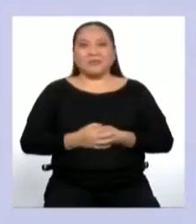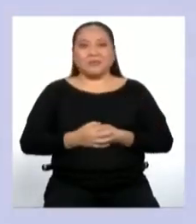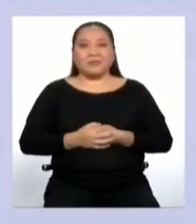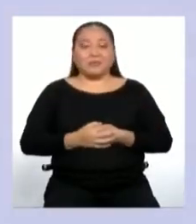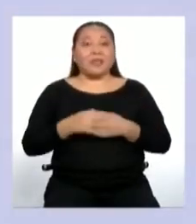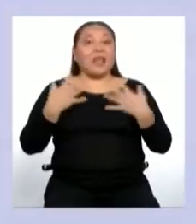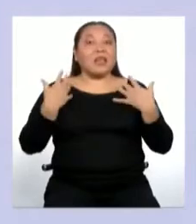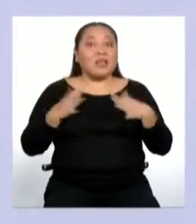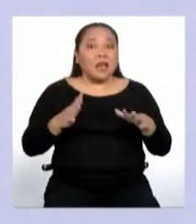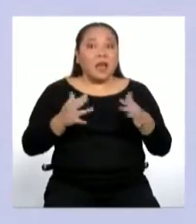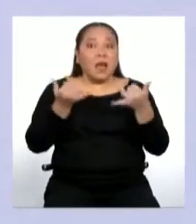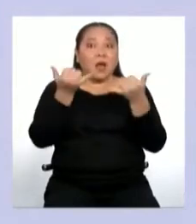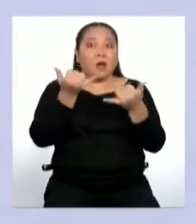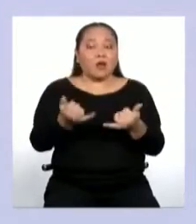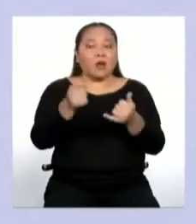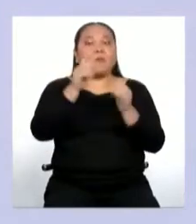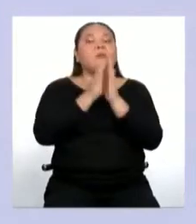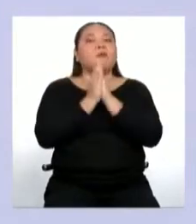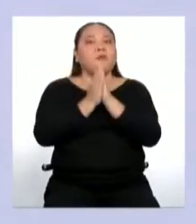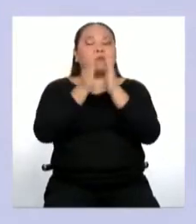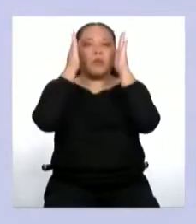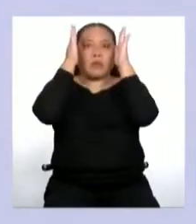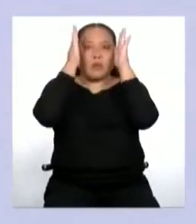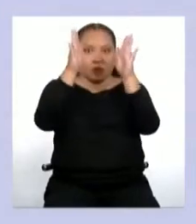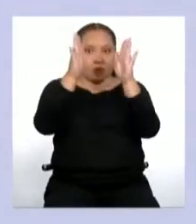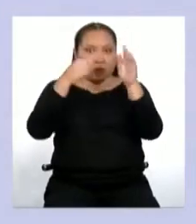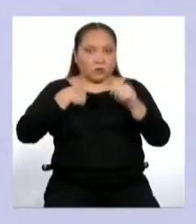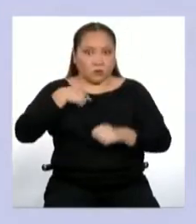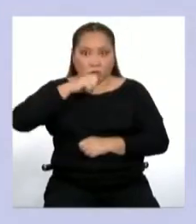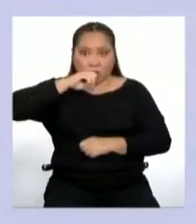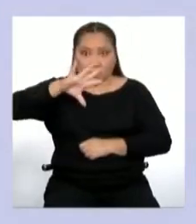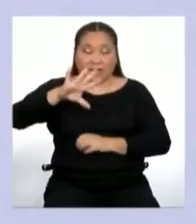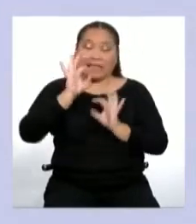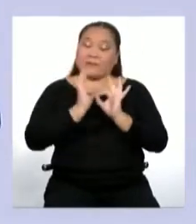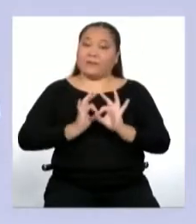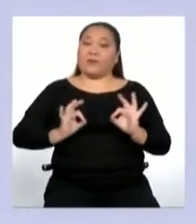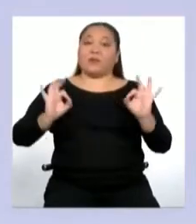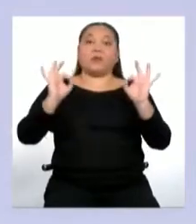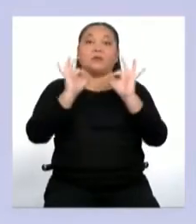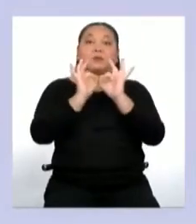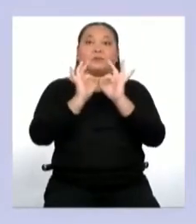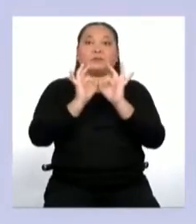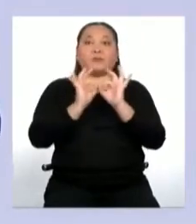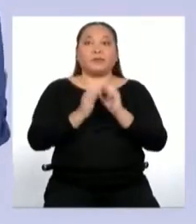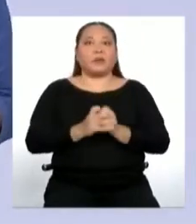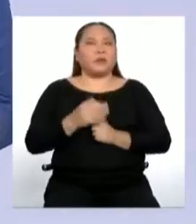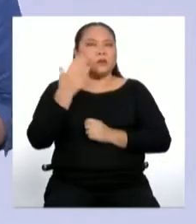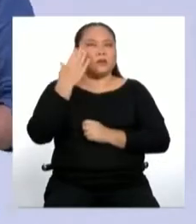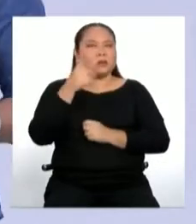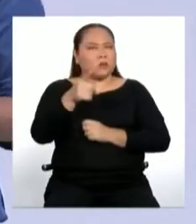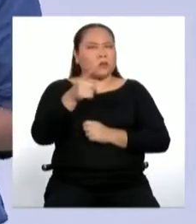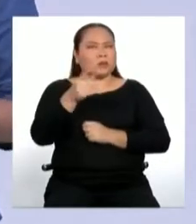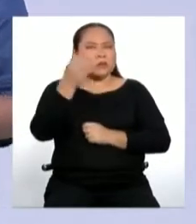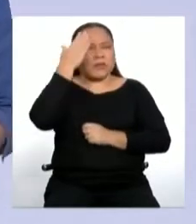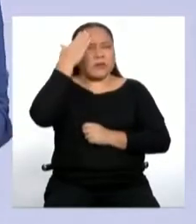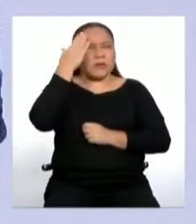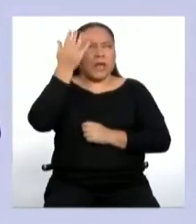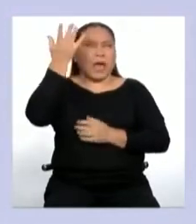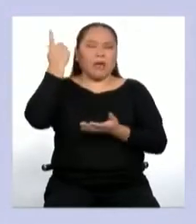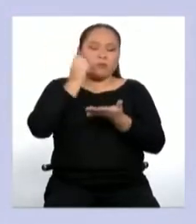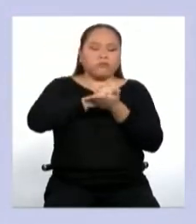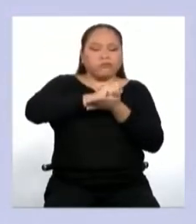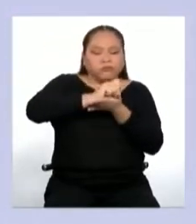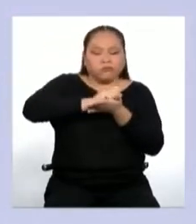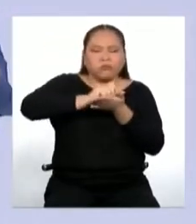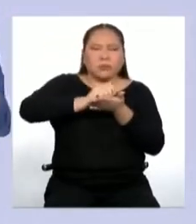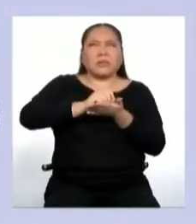Ahora, quisiera que prestes atención a lo que te voy a decir. Es muy importante. ¿No te ha pasado que cuando tienes que escribir un texto